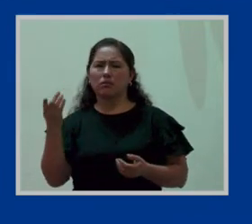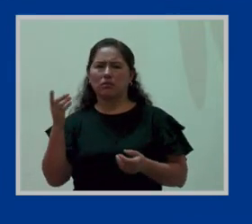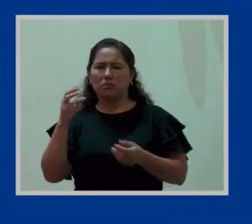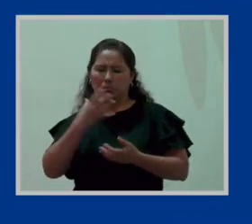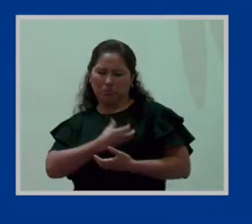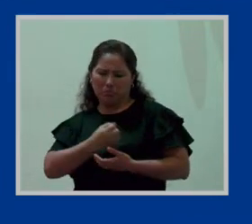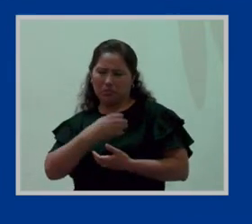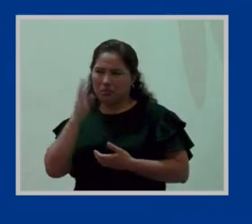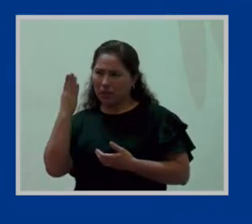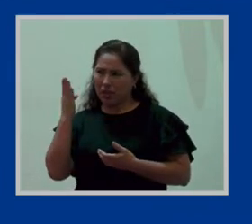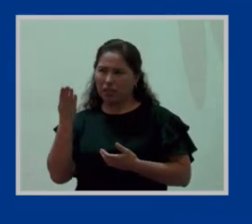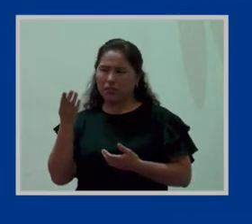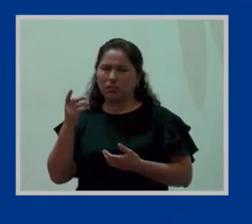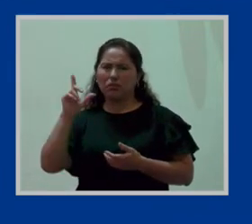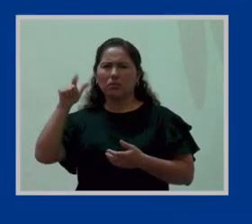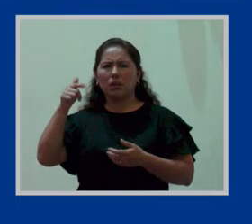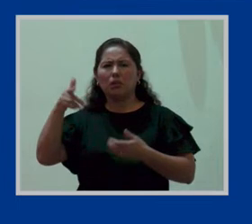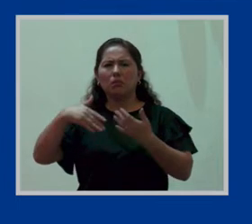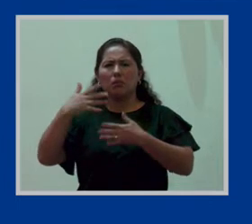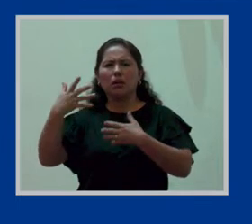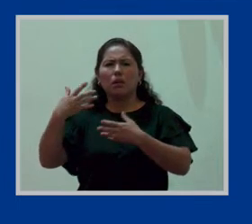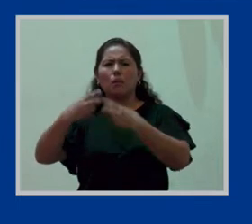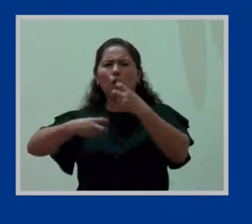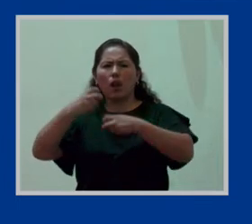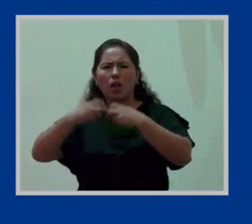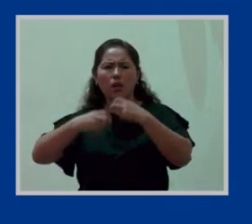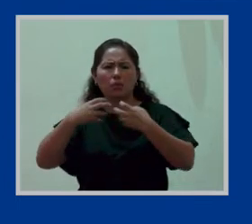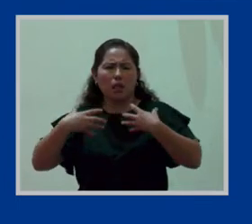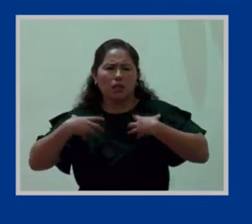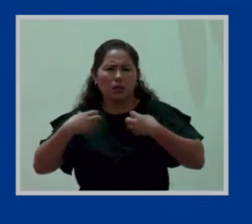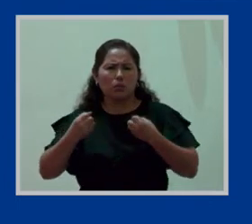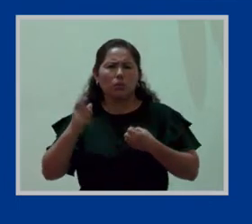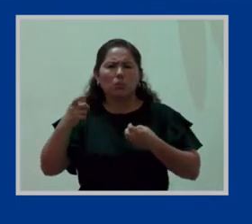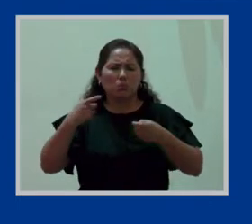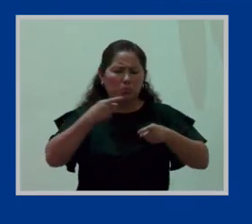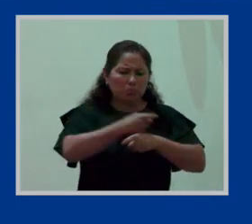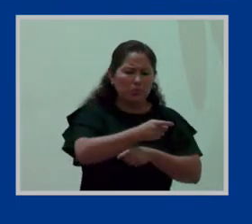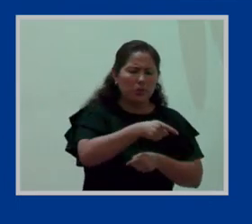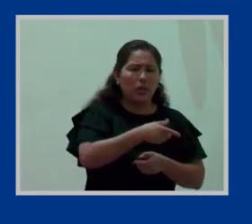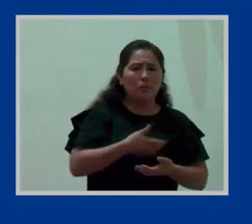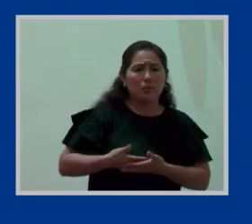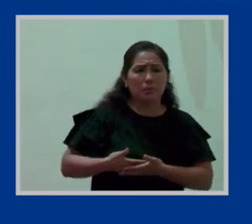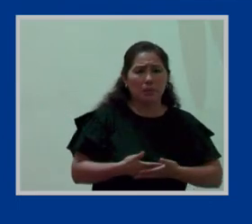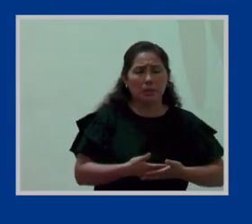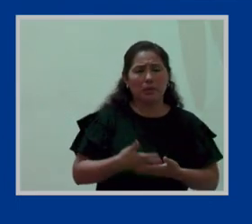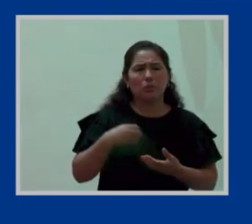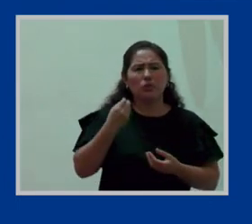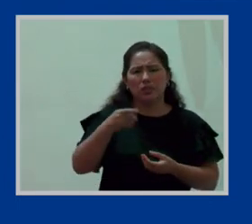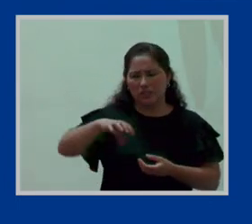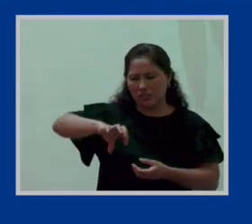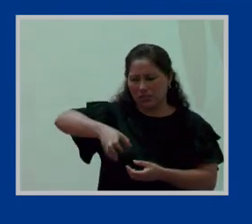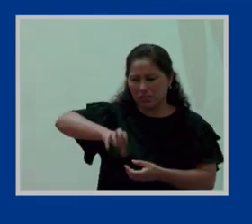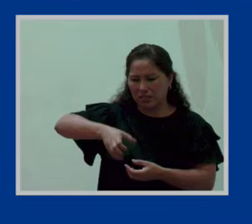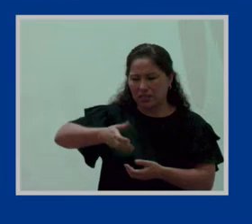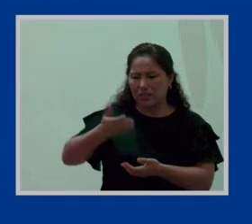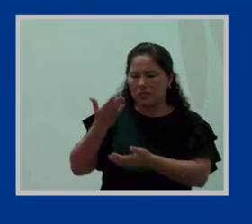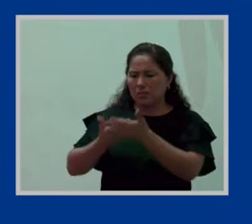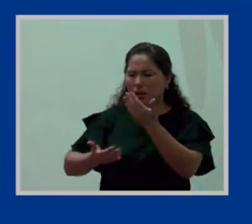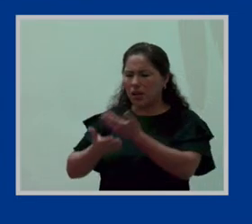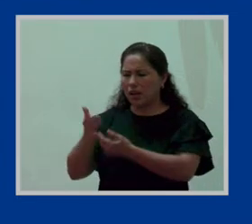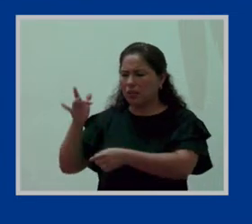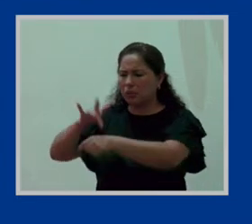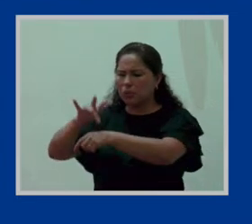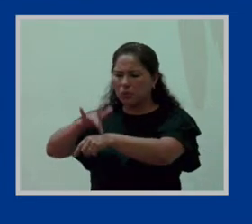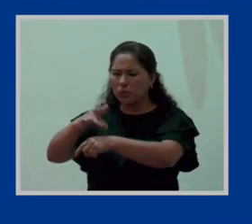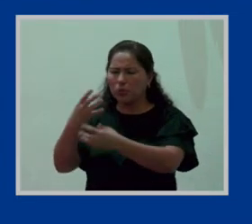no solamente en cuanto a su salud sino también en cuanto al bebé porque ese caño es utilizado digamos